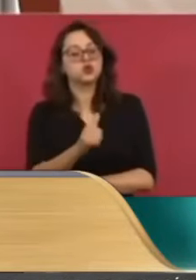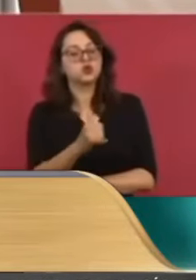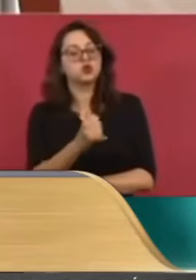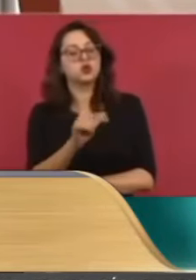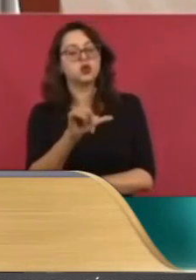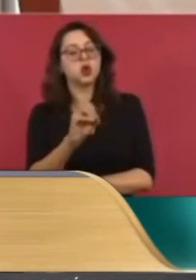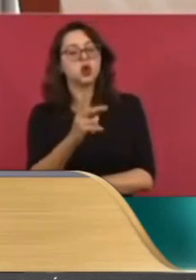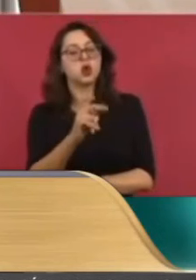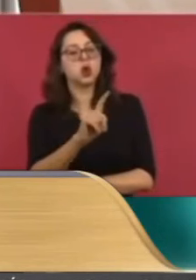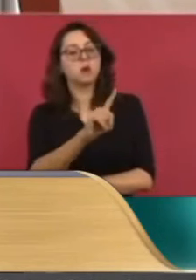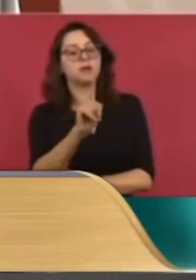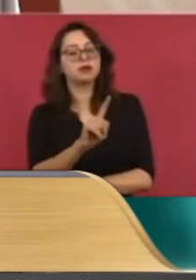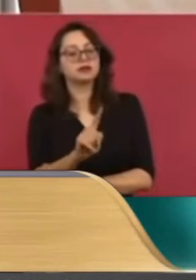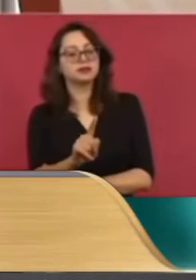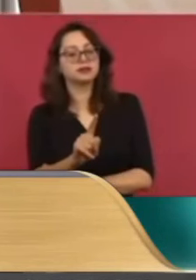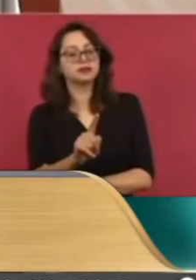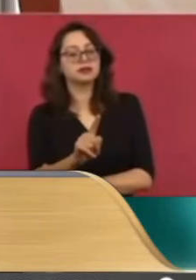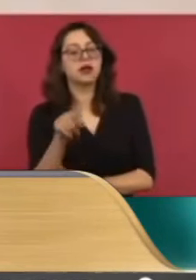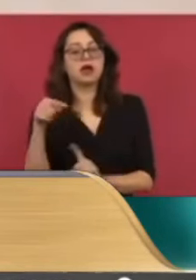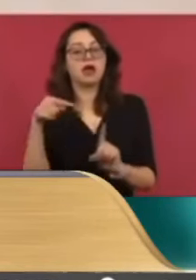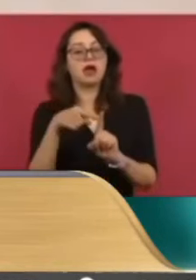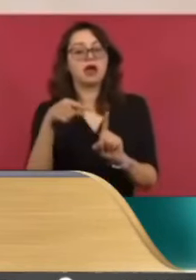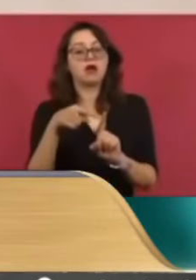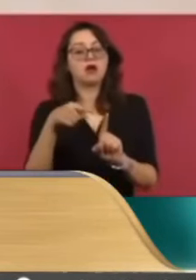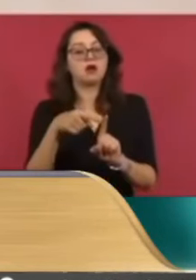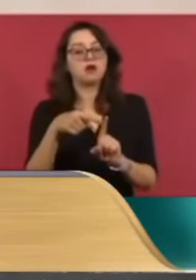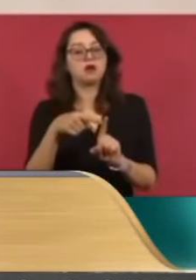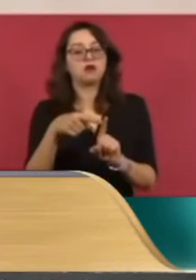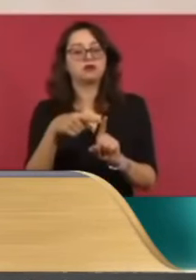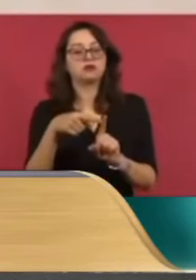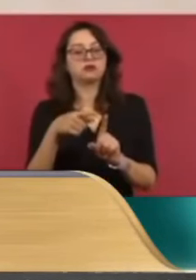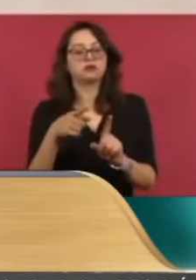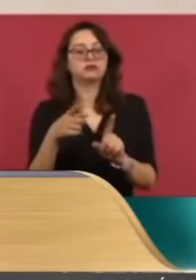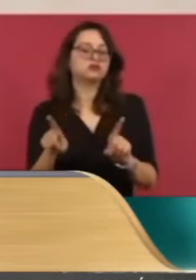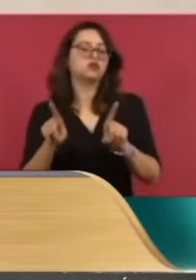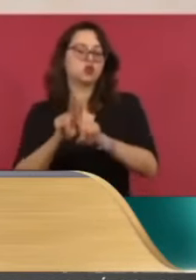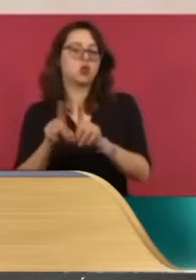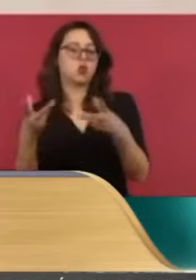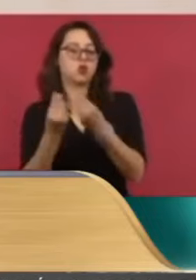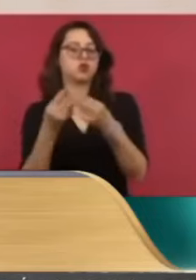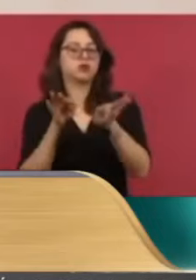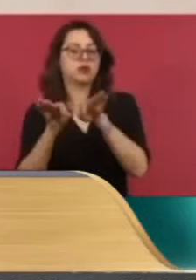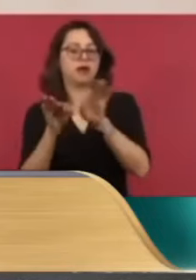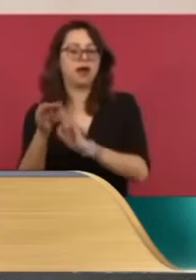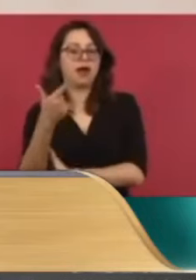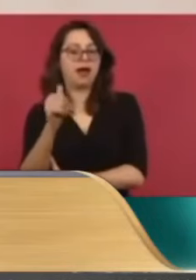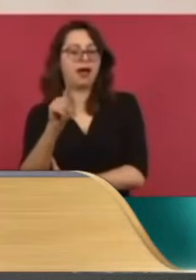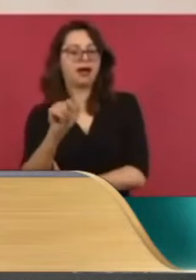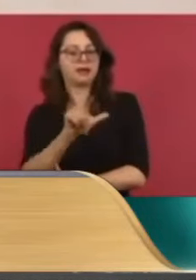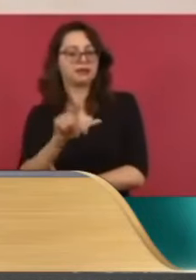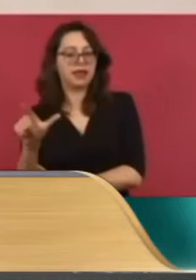último, presidente. Él estaba como segundo de Hugo y